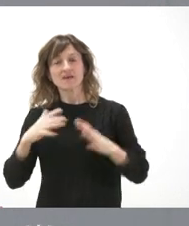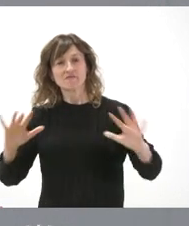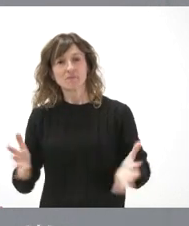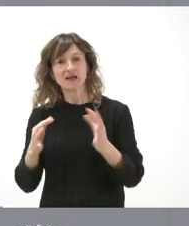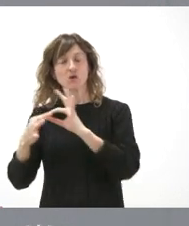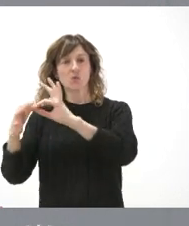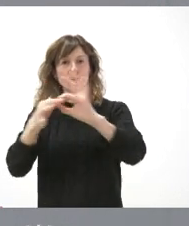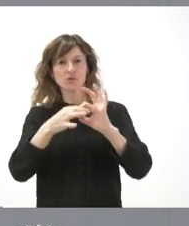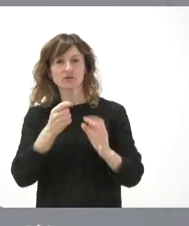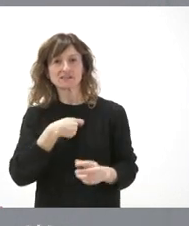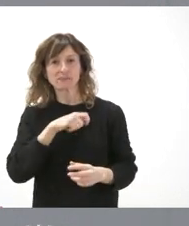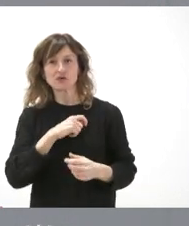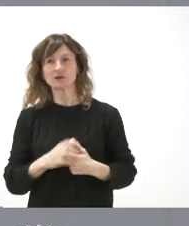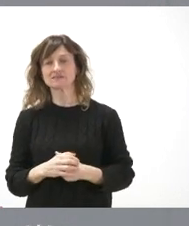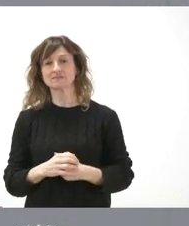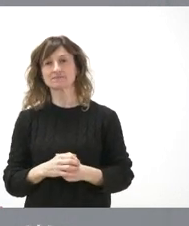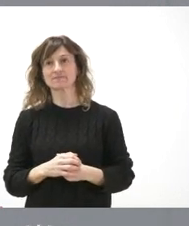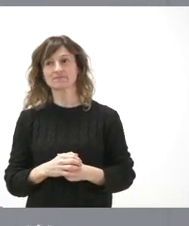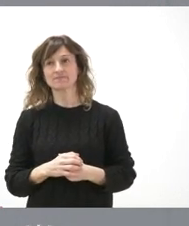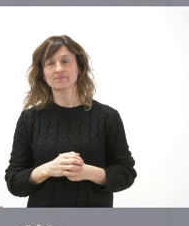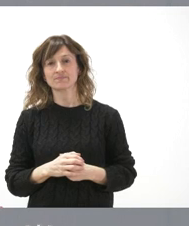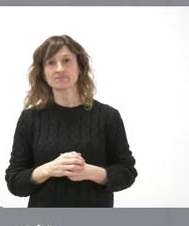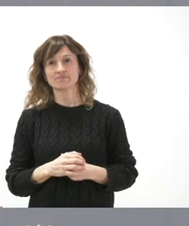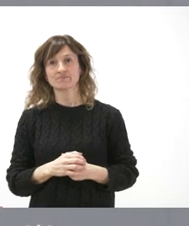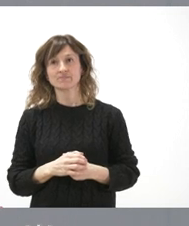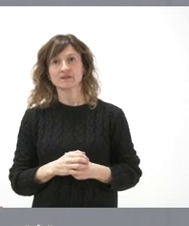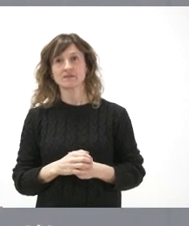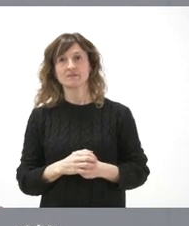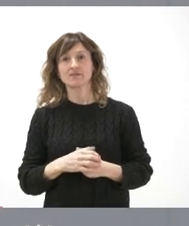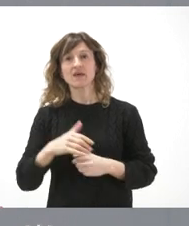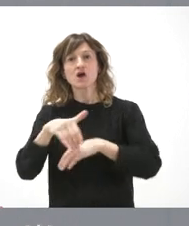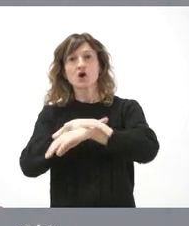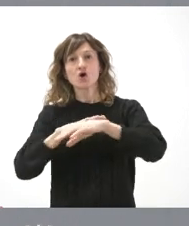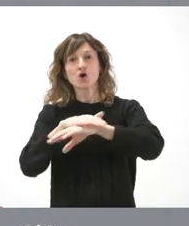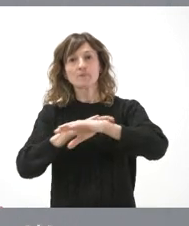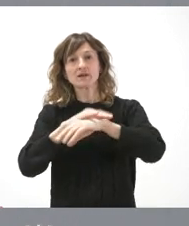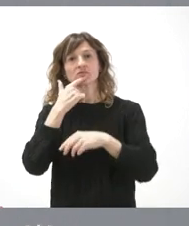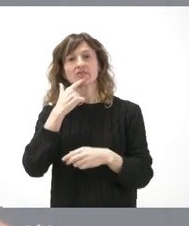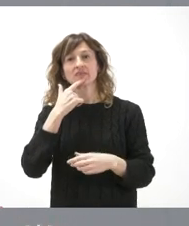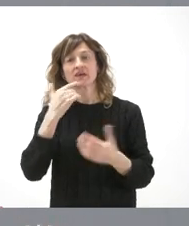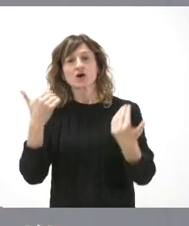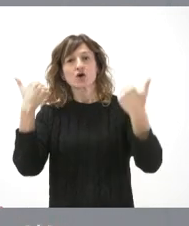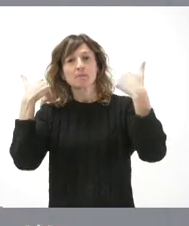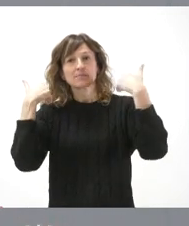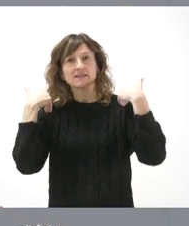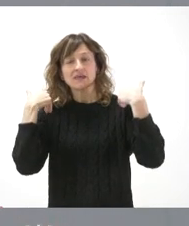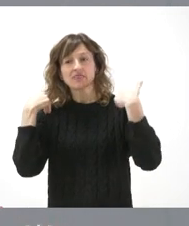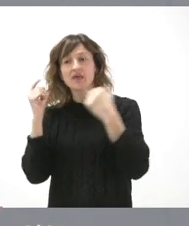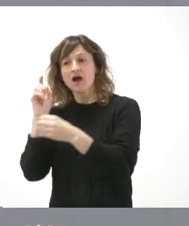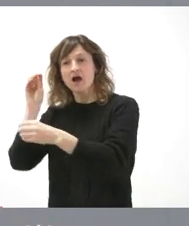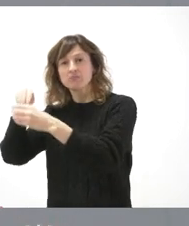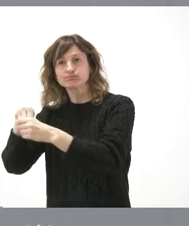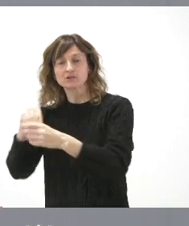unión entre los españoles. Lo que dice el Gobierno es que nosotros no entremos en sus competencias, no podemos invadir sus competencias.